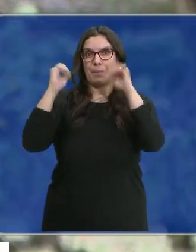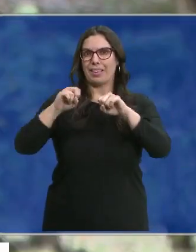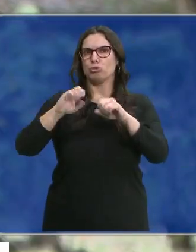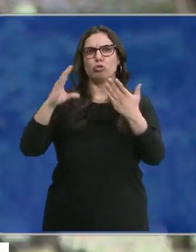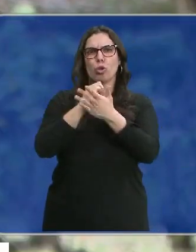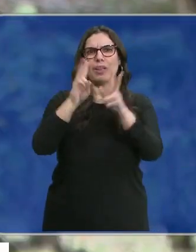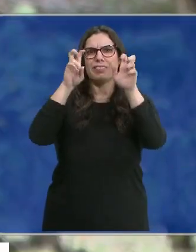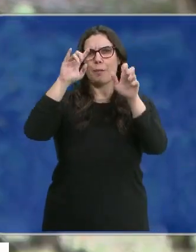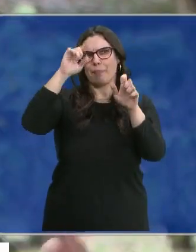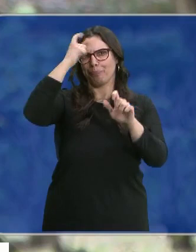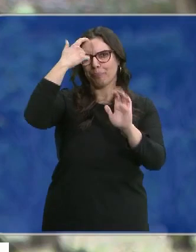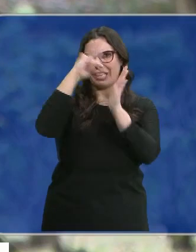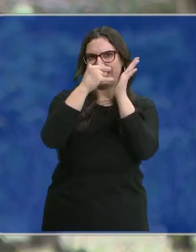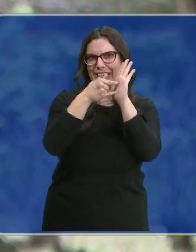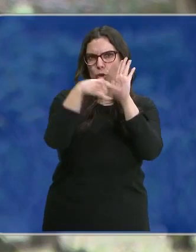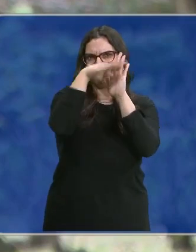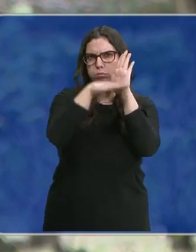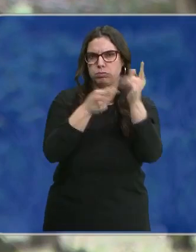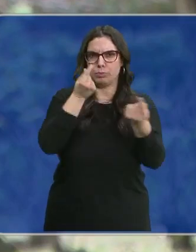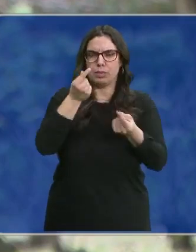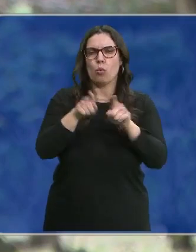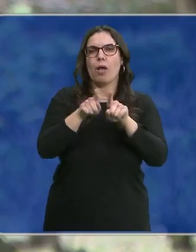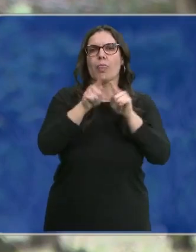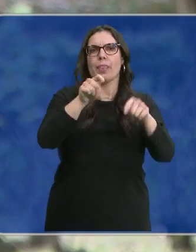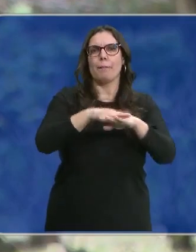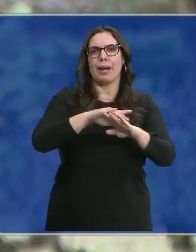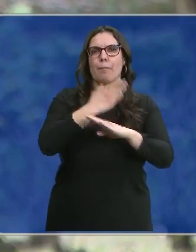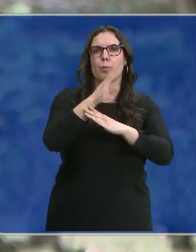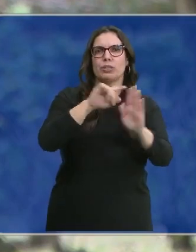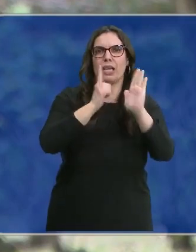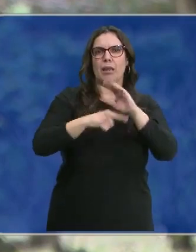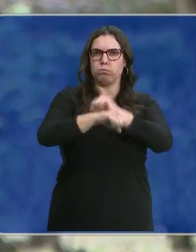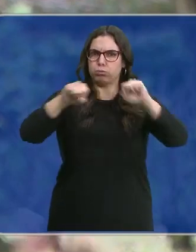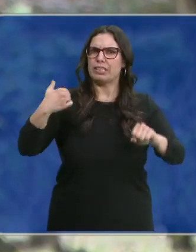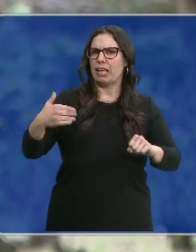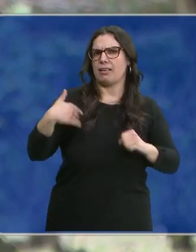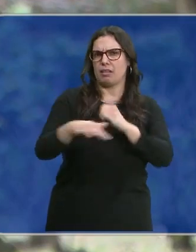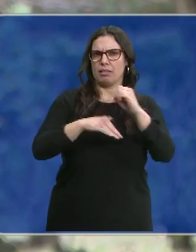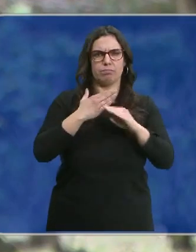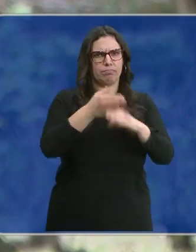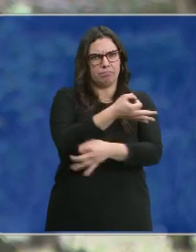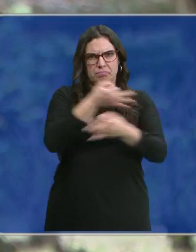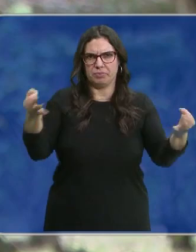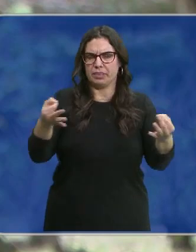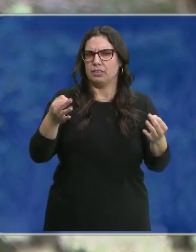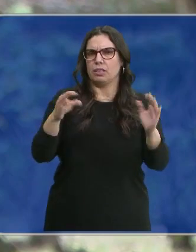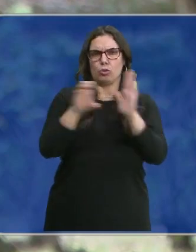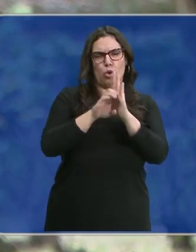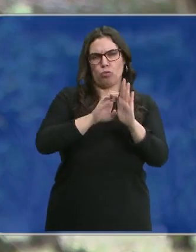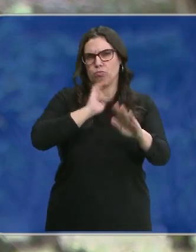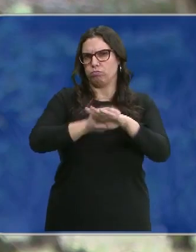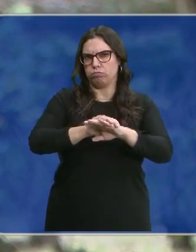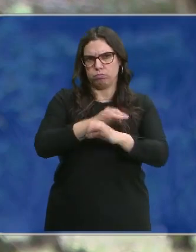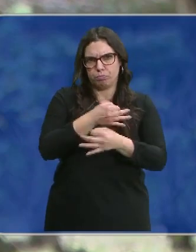técnicas, son enmiendas que refuerzan una ley, una proposición de ley que ya de por sí es sólida e impecable y absolutamente conforme con la